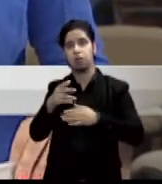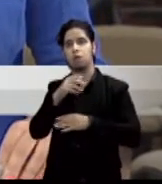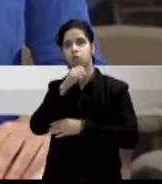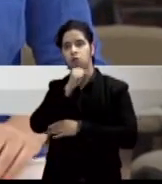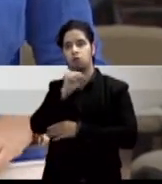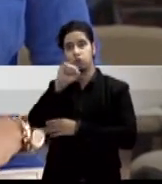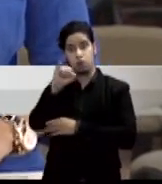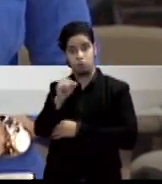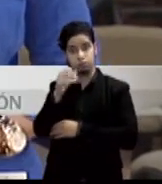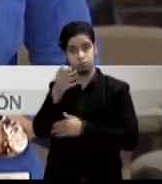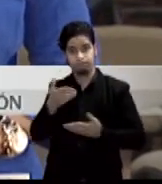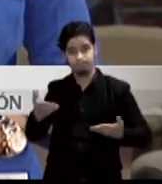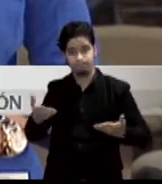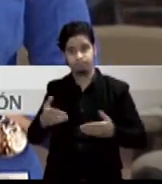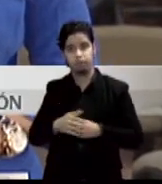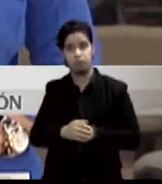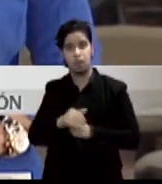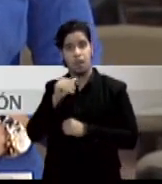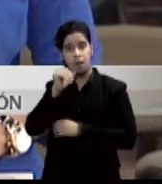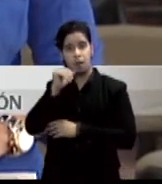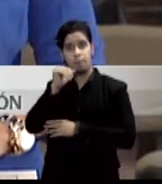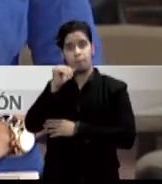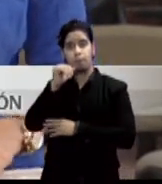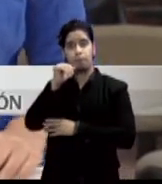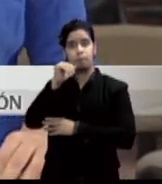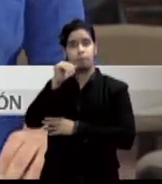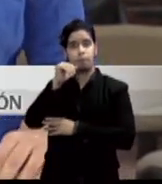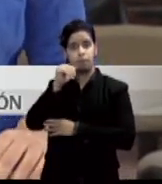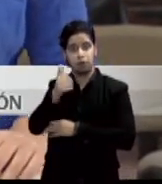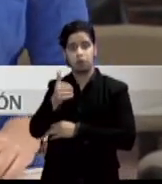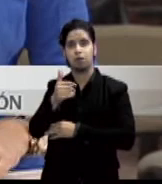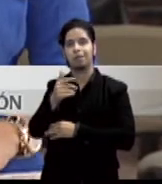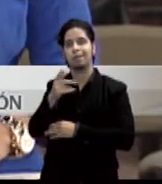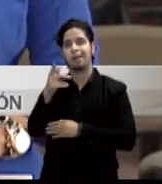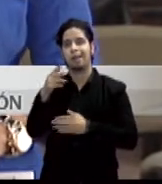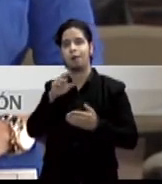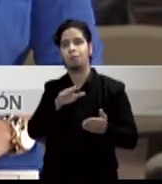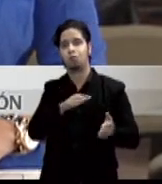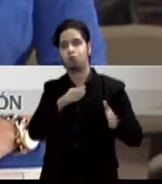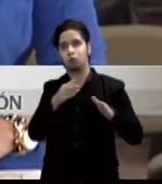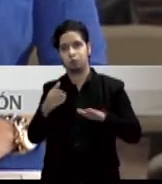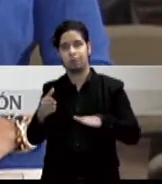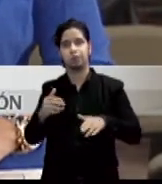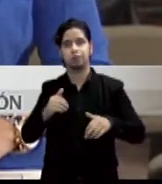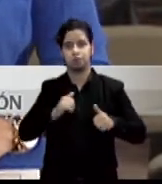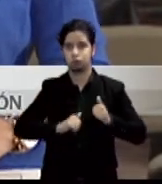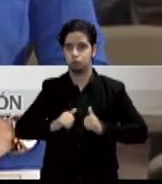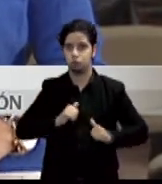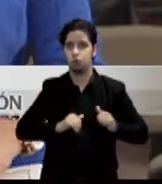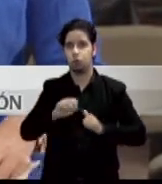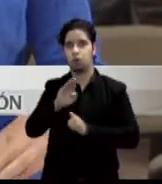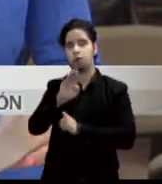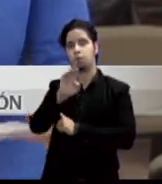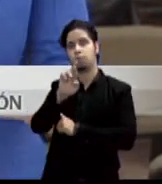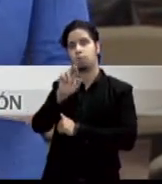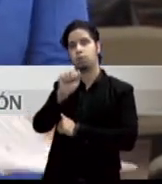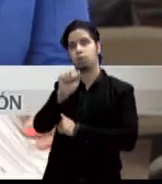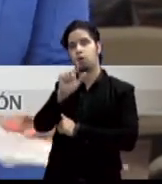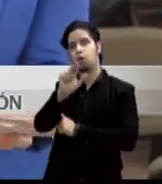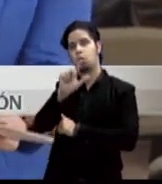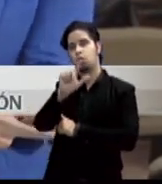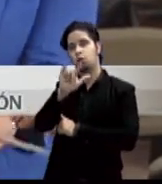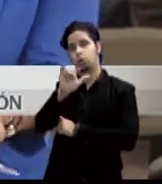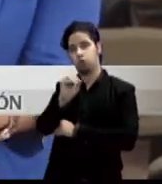donde mañana se llevarán a cabo las esequias tras el fallecimiento del actor del primer actor braulio castillo hoy